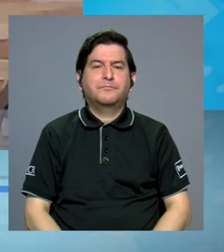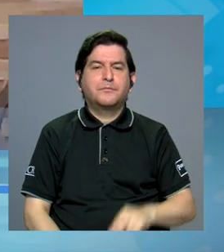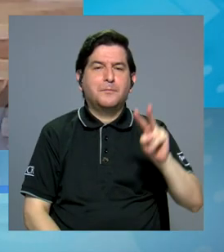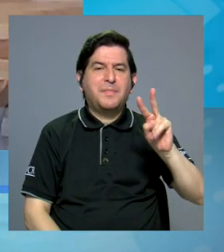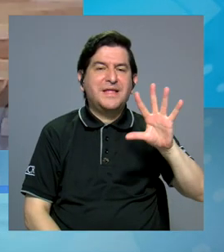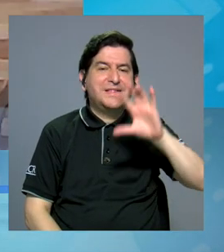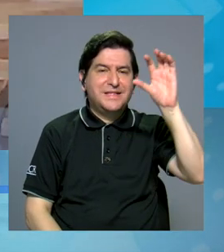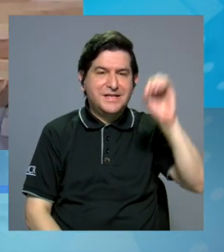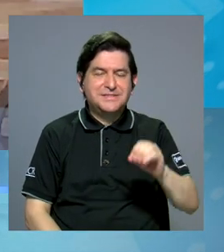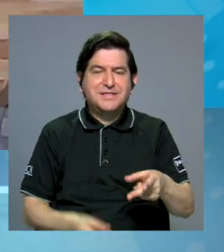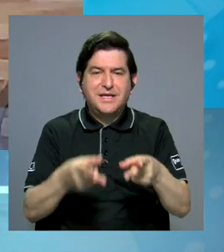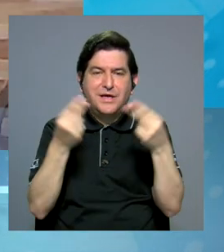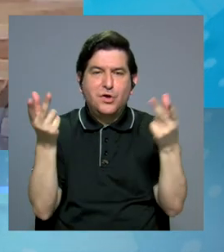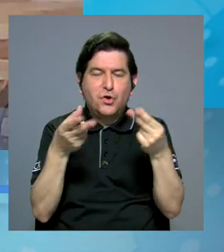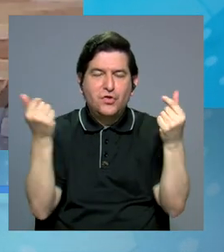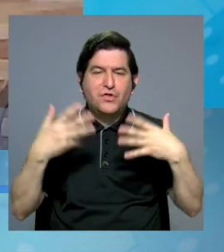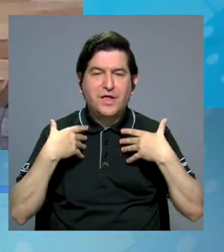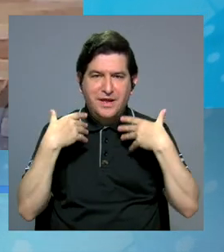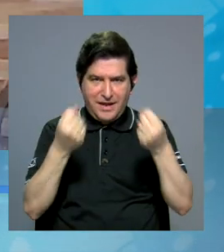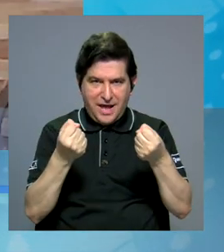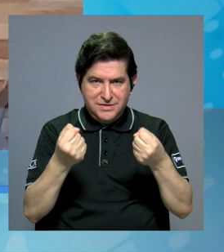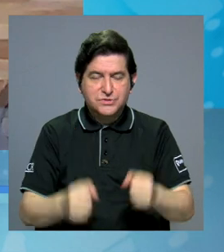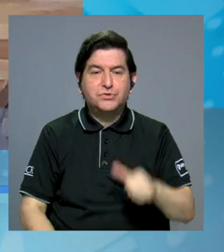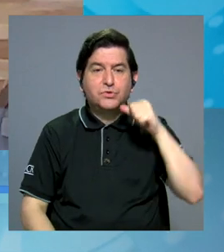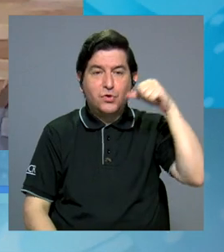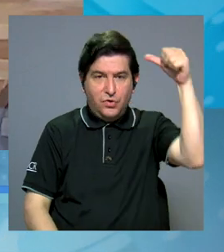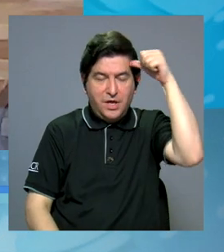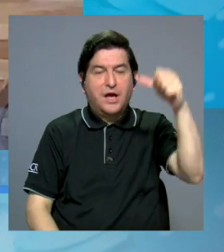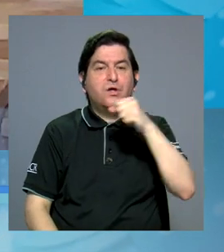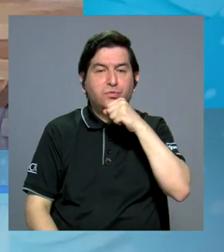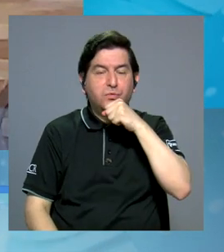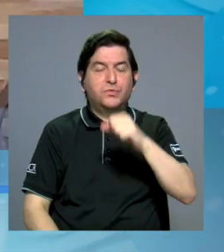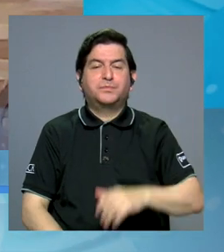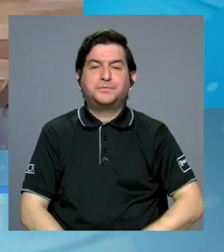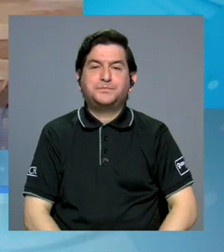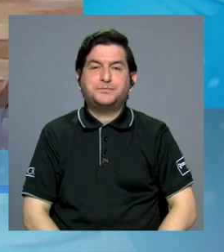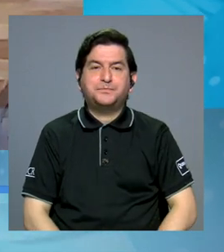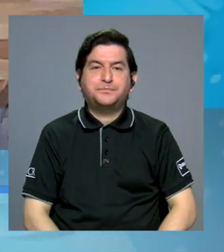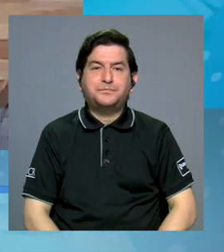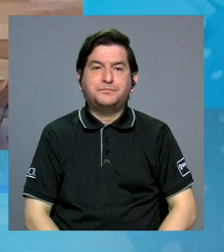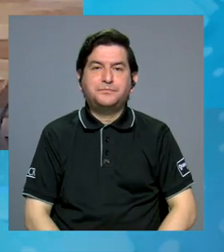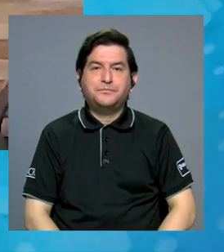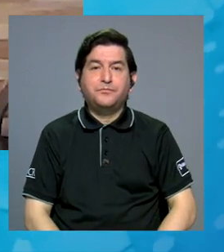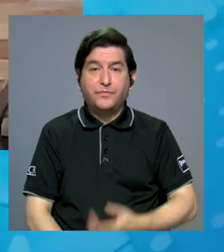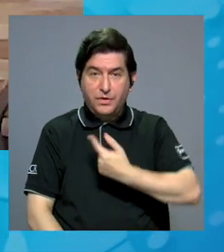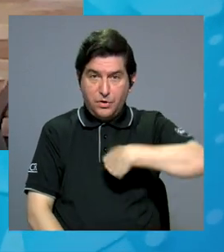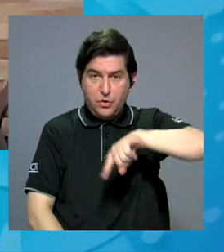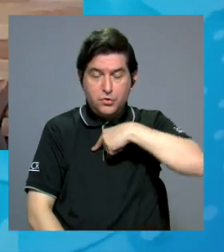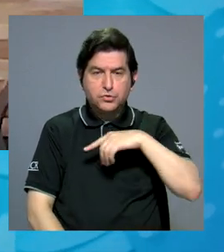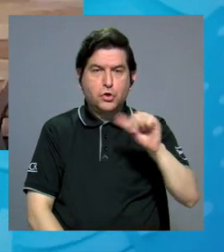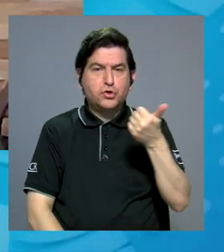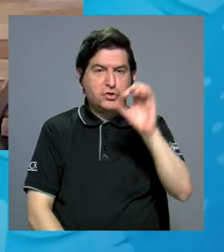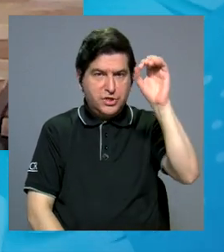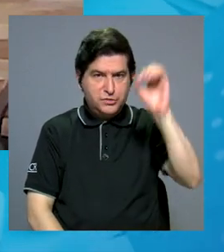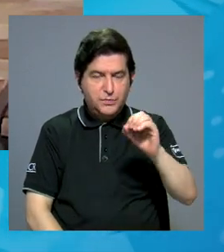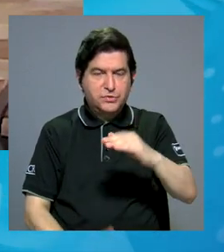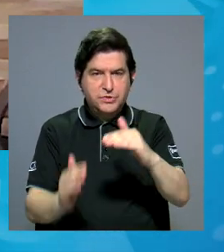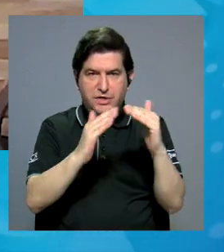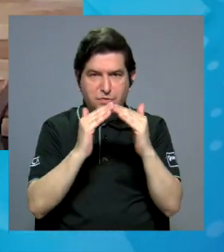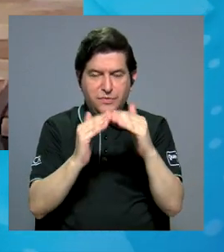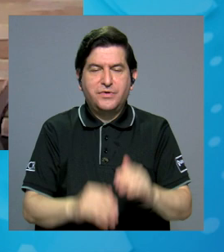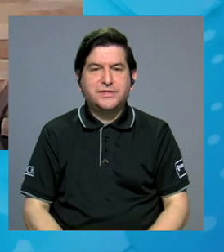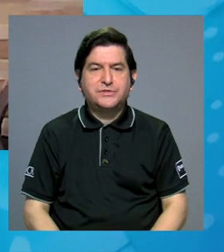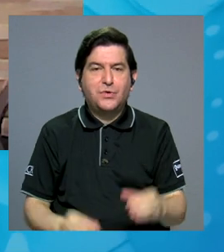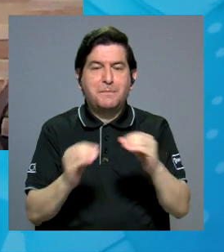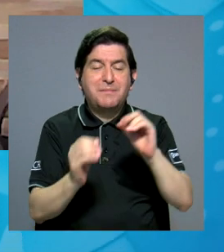25% del gasto en salud es en adultos mayores. Y siendo que estamos en un 10% de la población, o sea,